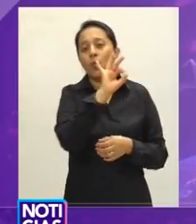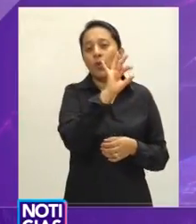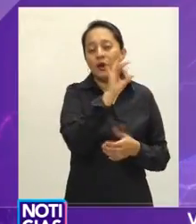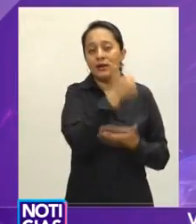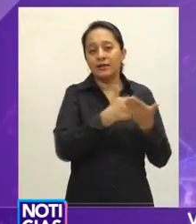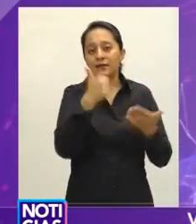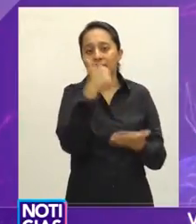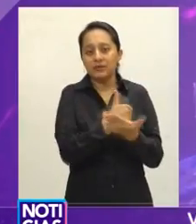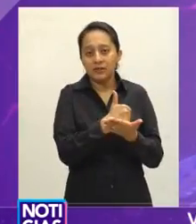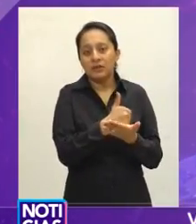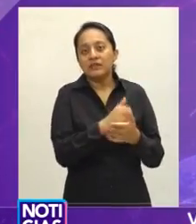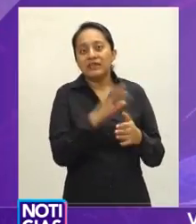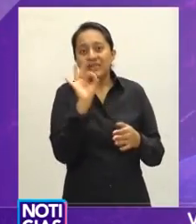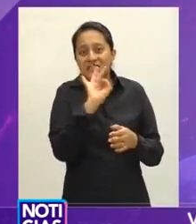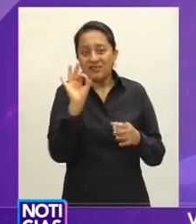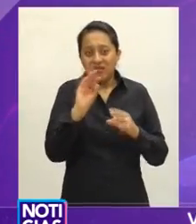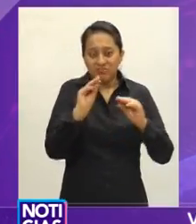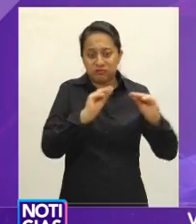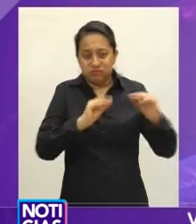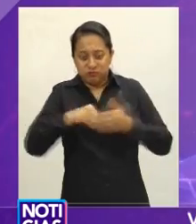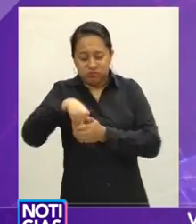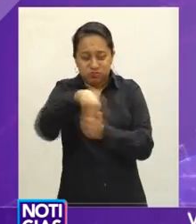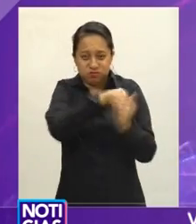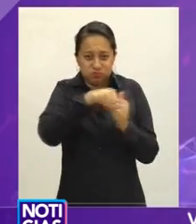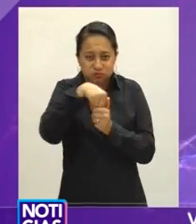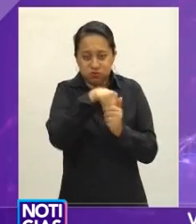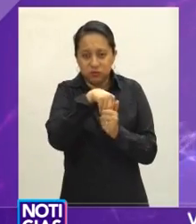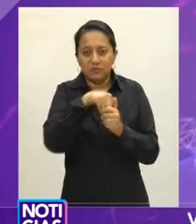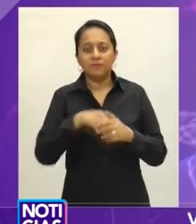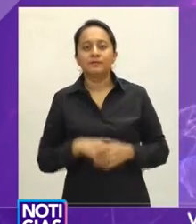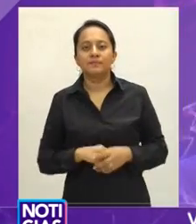Informo para Noticias RTQ, Viviana Ávila.